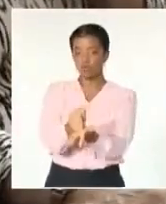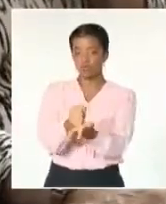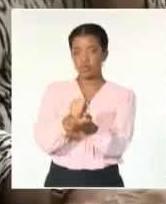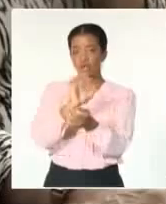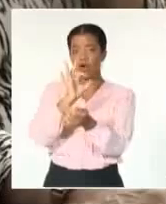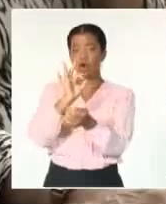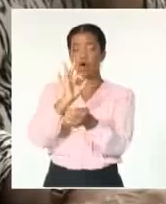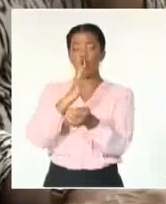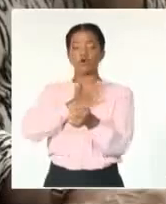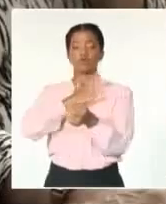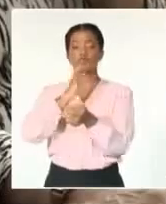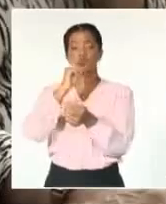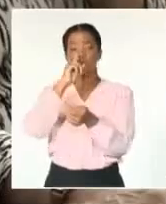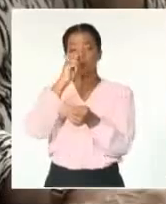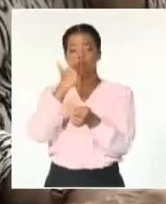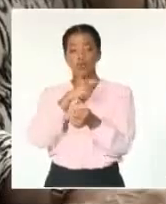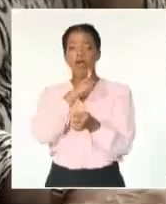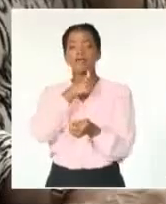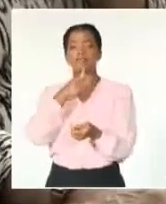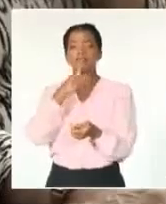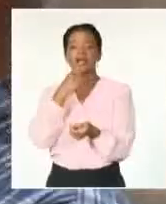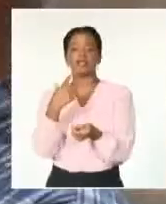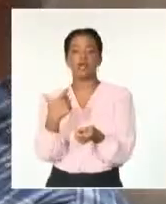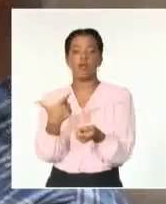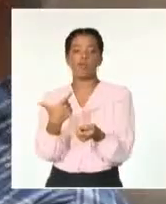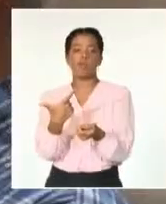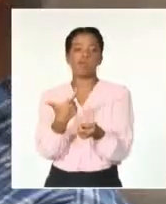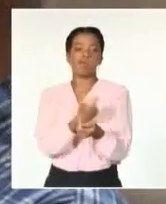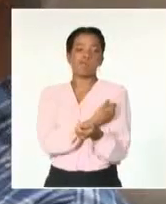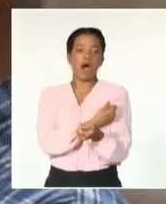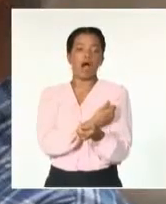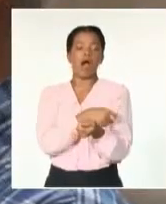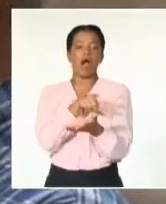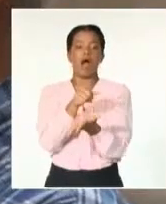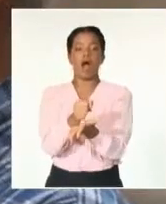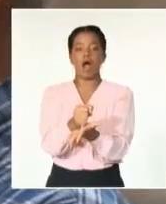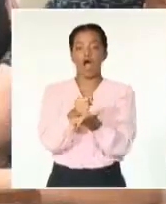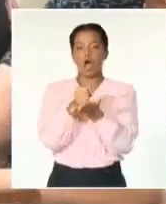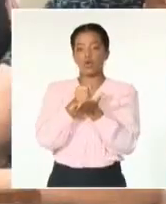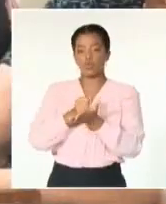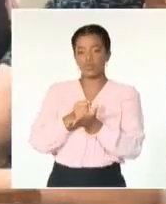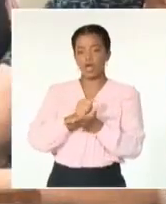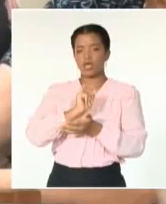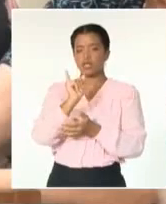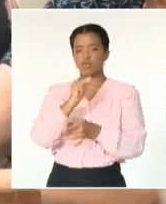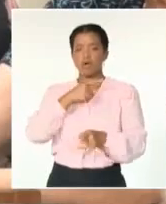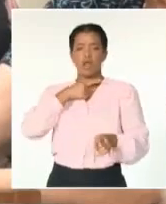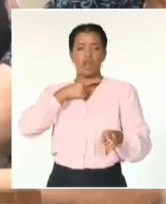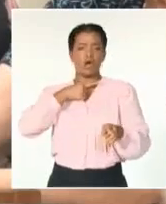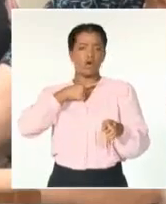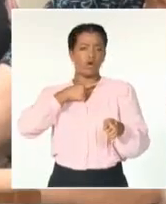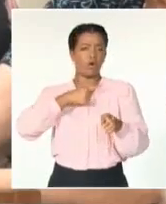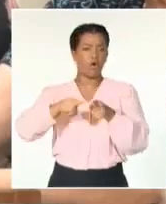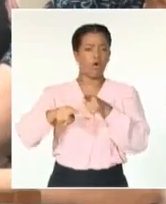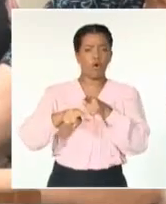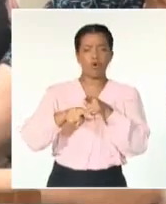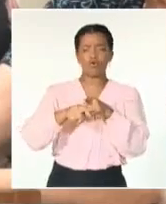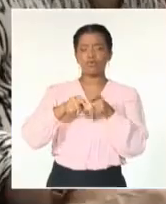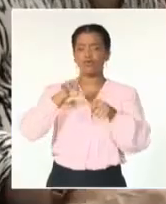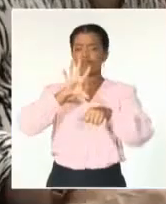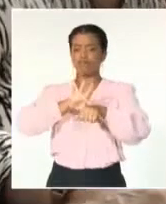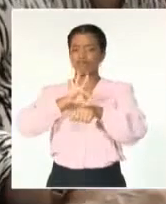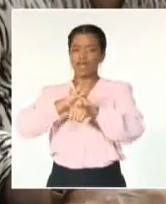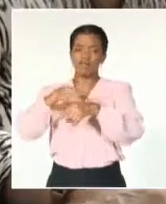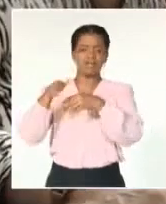ozonizados, como acción frente a protozobos, como es el caso de la giardiasis, amicosis como el pie de atleta, la onicomicosis,